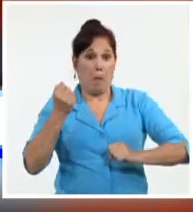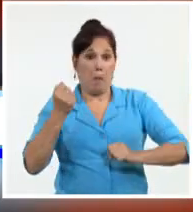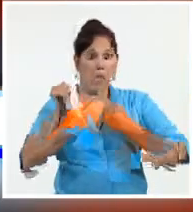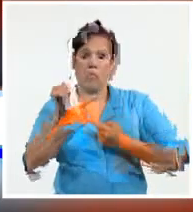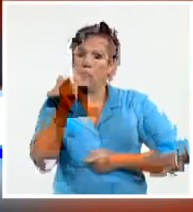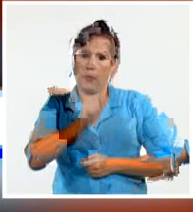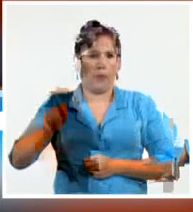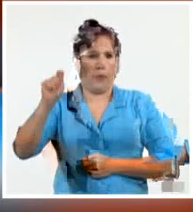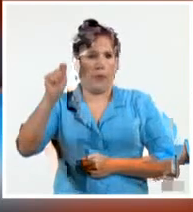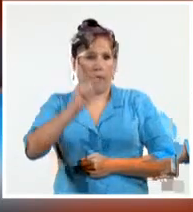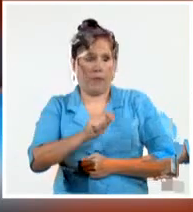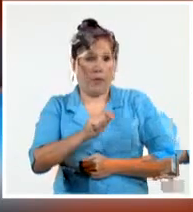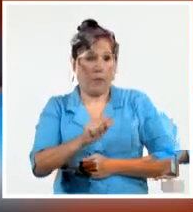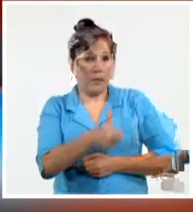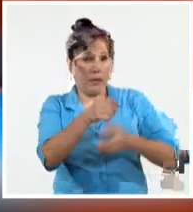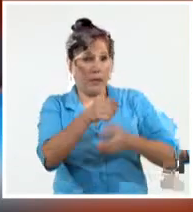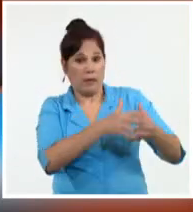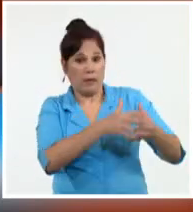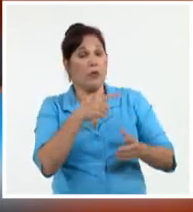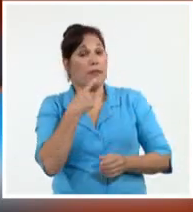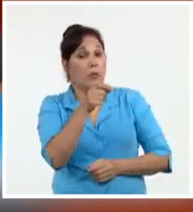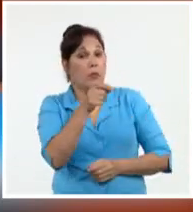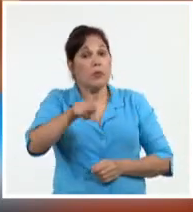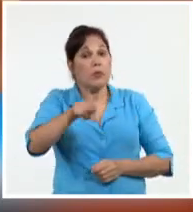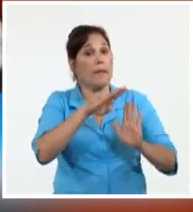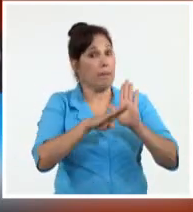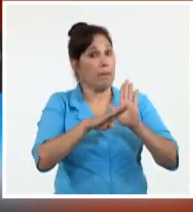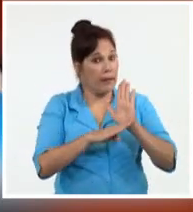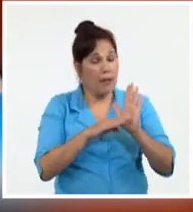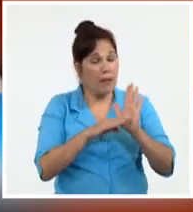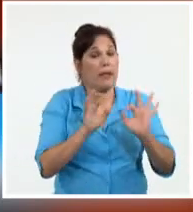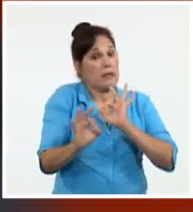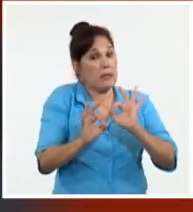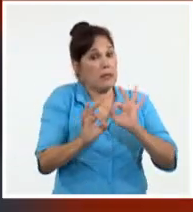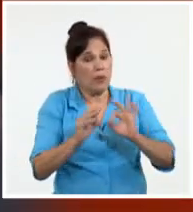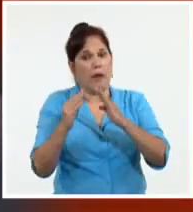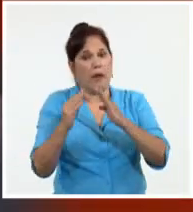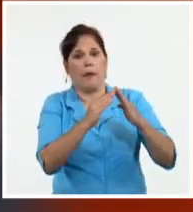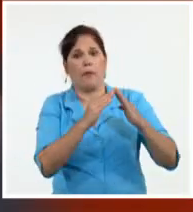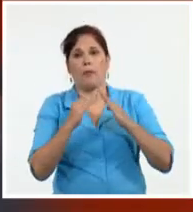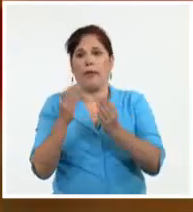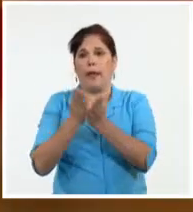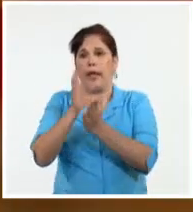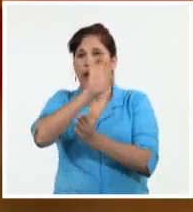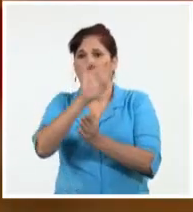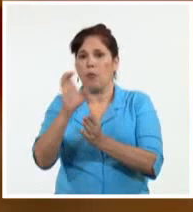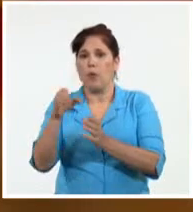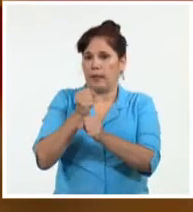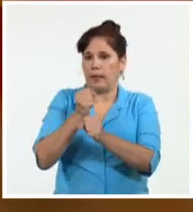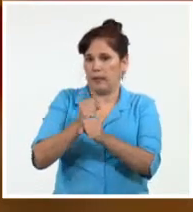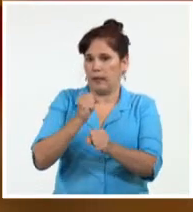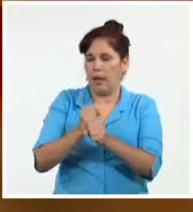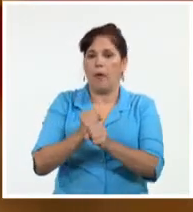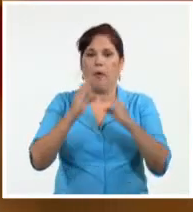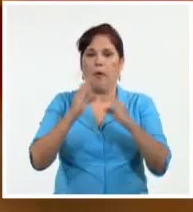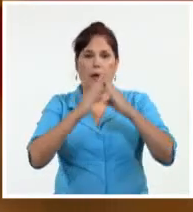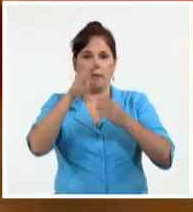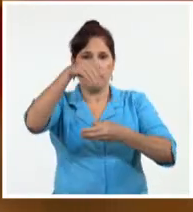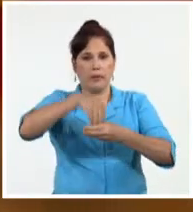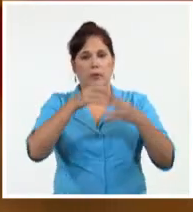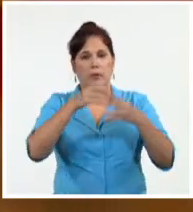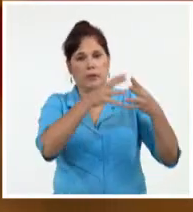letales. Biden también llamó a tomar medidas para mantener seguras las comunidades, escuelas, centros de trabajo y hogares estadounidenses.